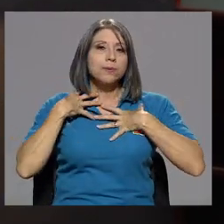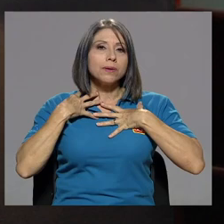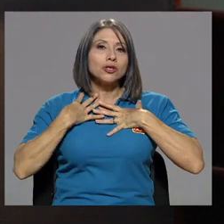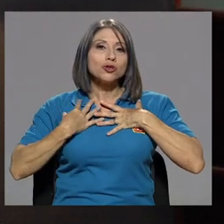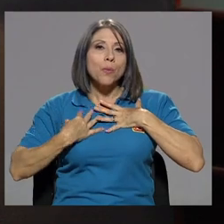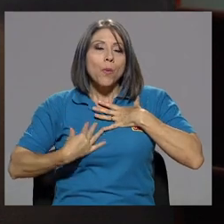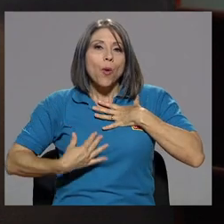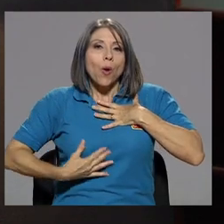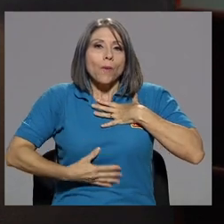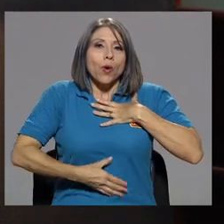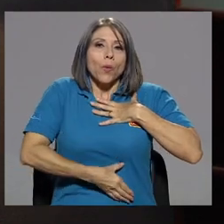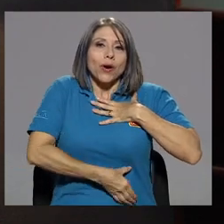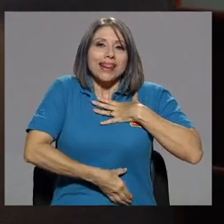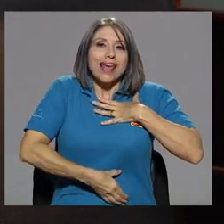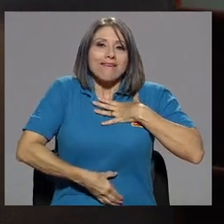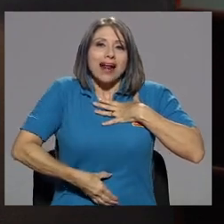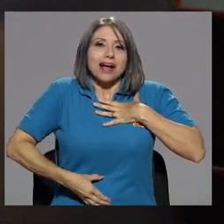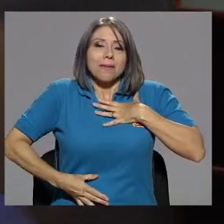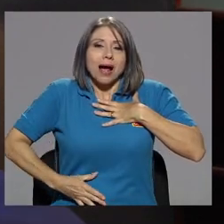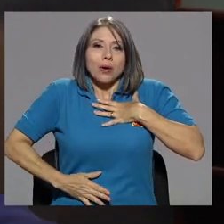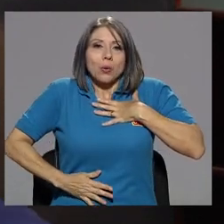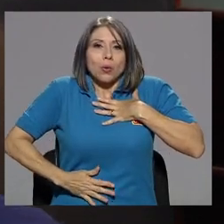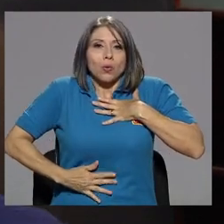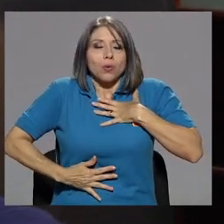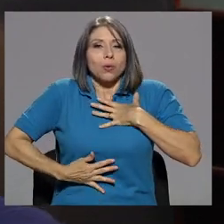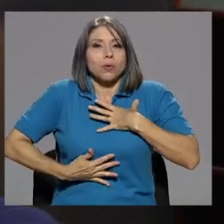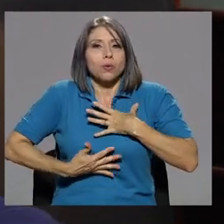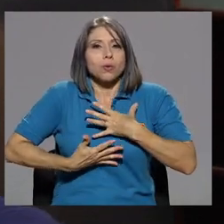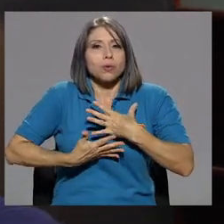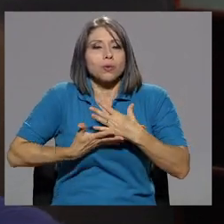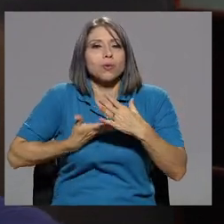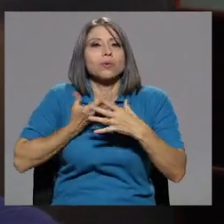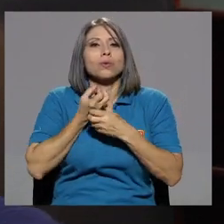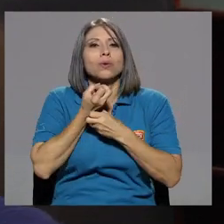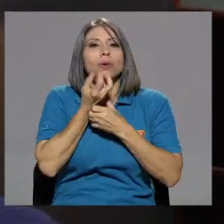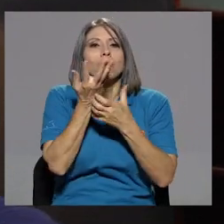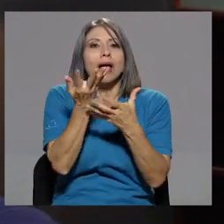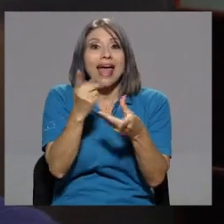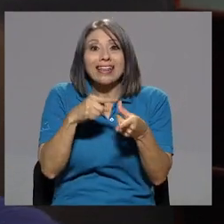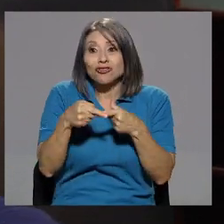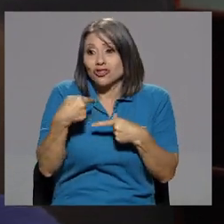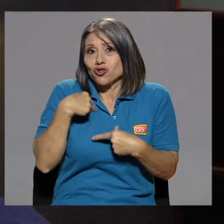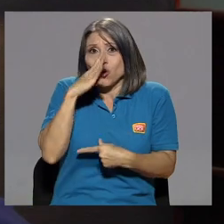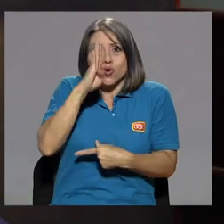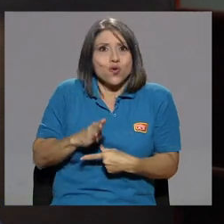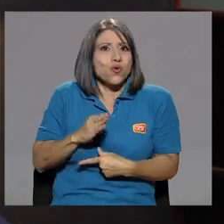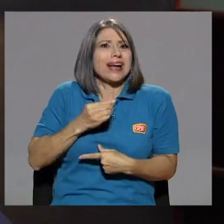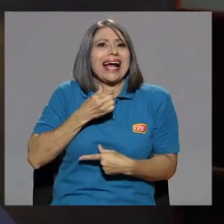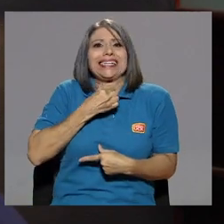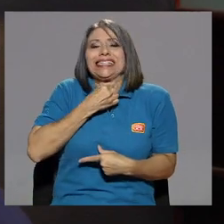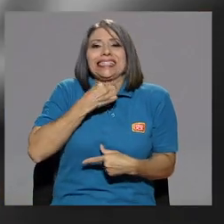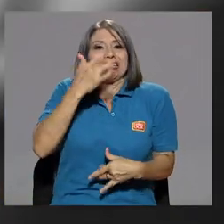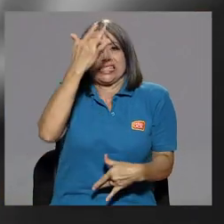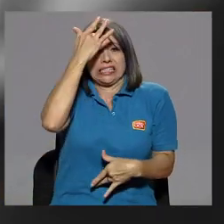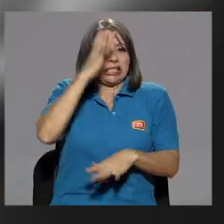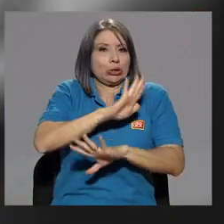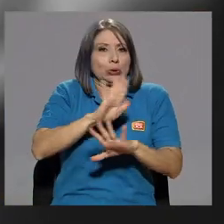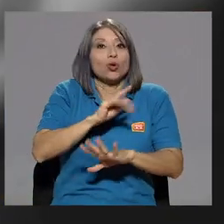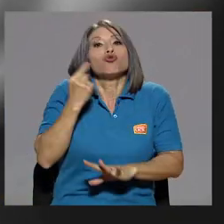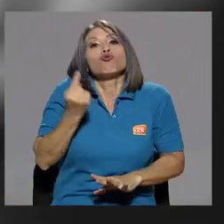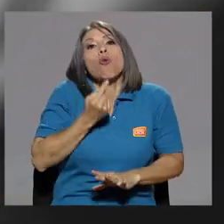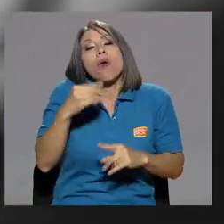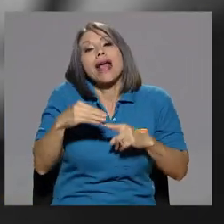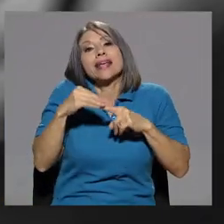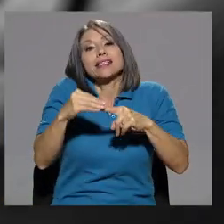por el diafragma. Entonces, por eso es que yo no me pongo ronca. Nunca. A no ser que tenga una gripe de esas